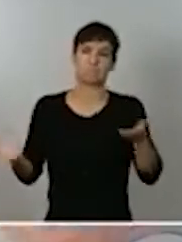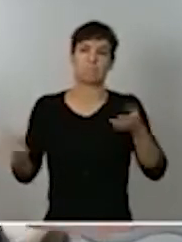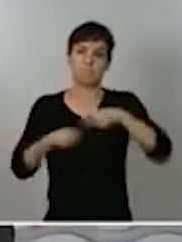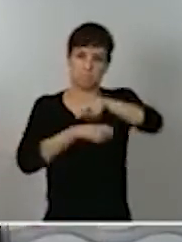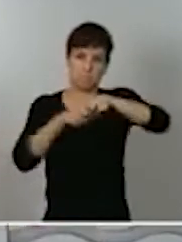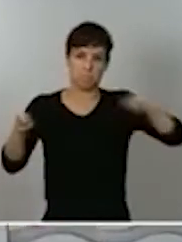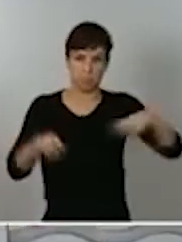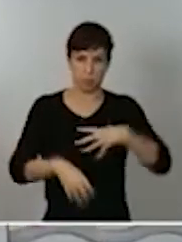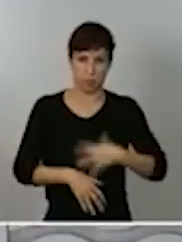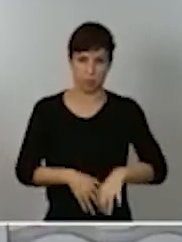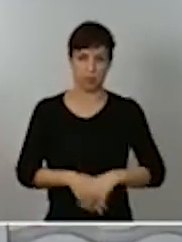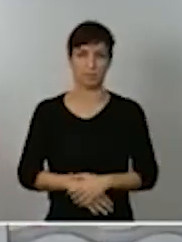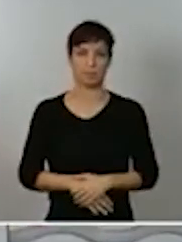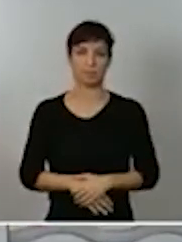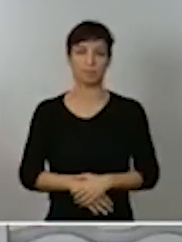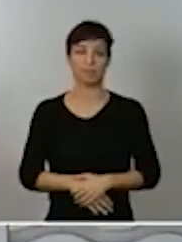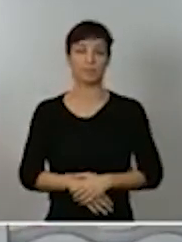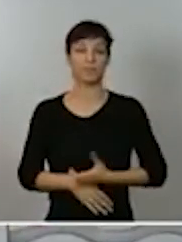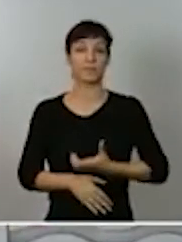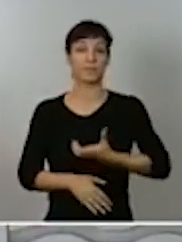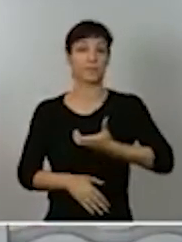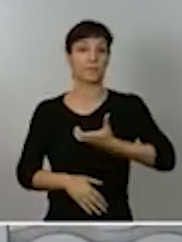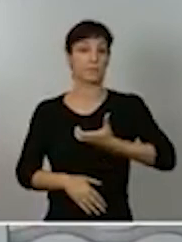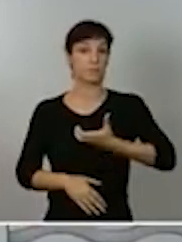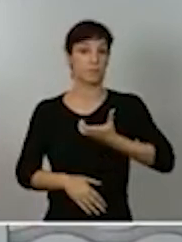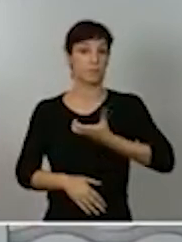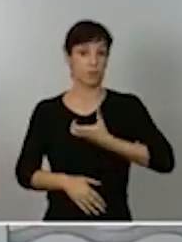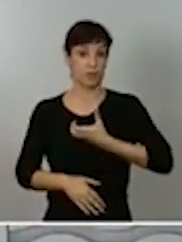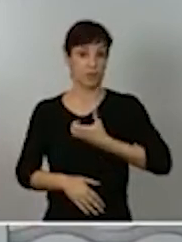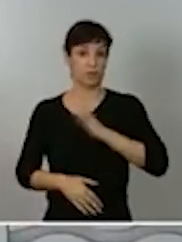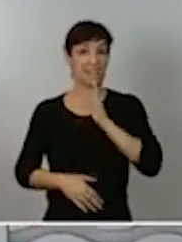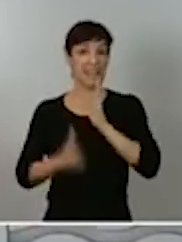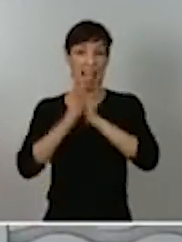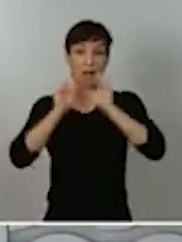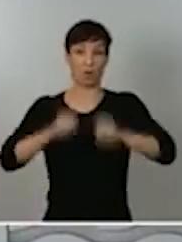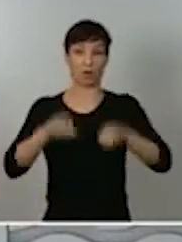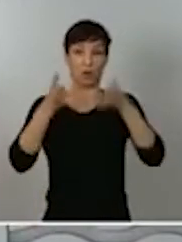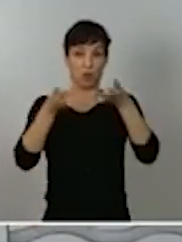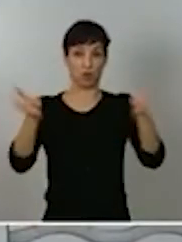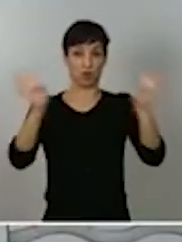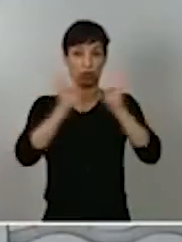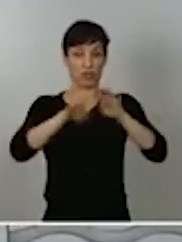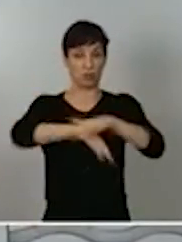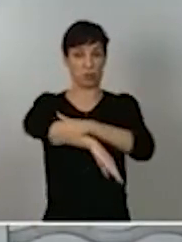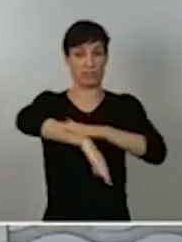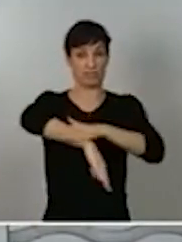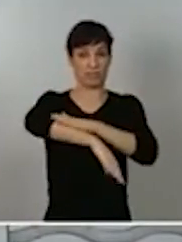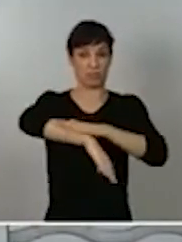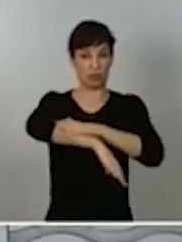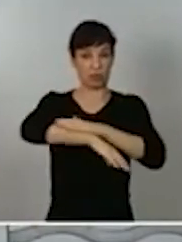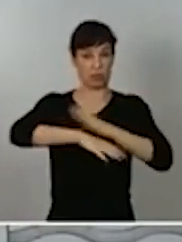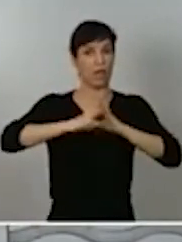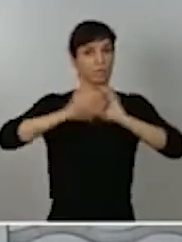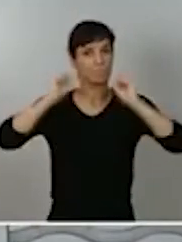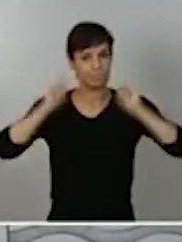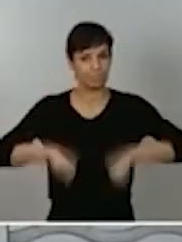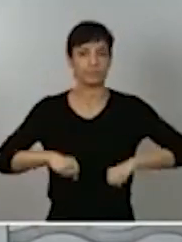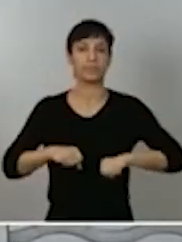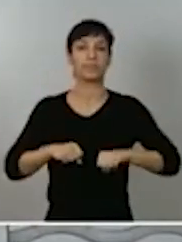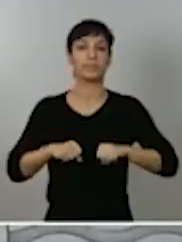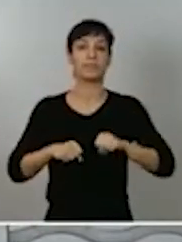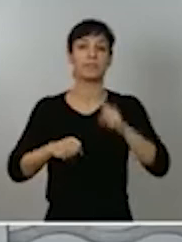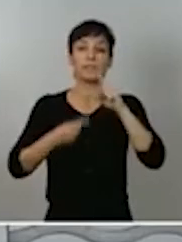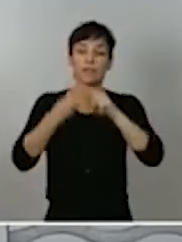que el acuerdo del Consejo de Ministros acuerda que estén sujetos a estas medidas